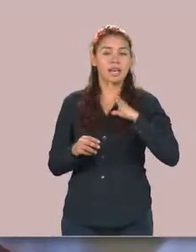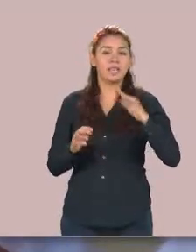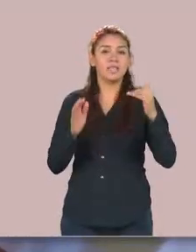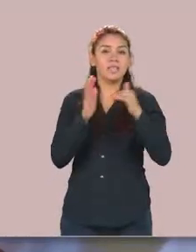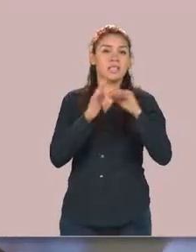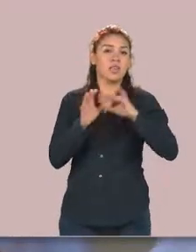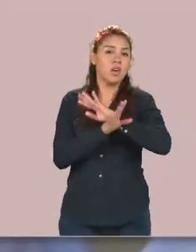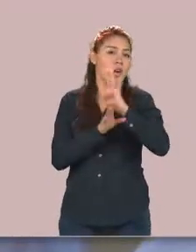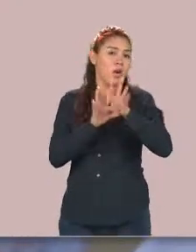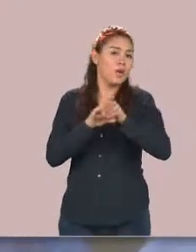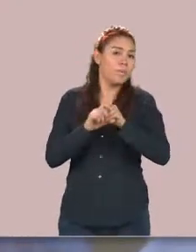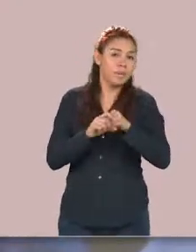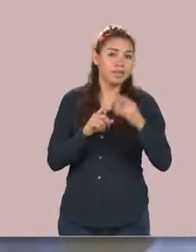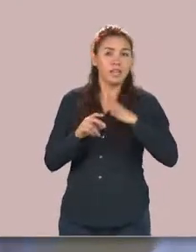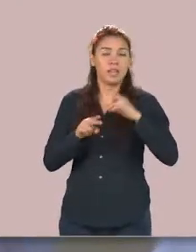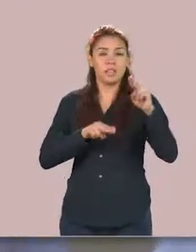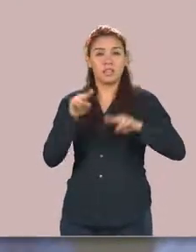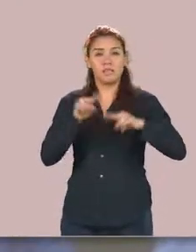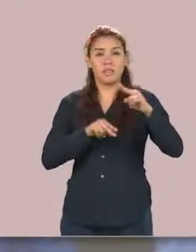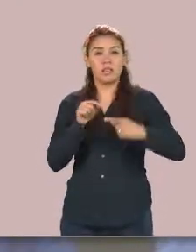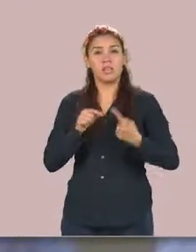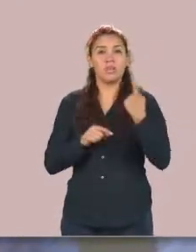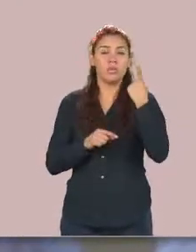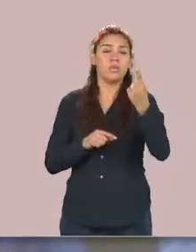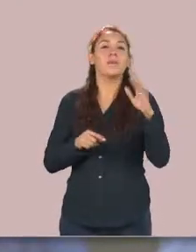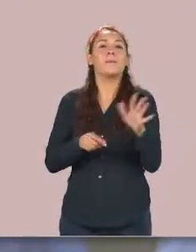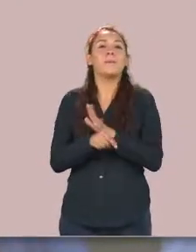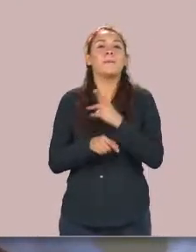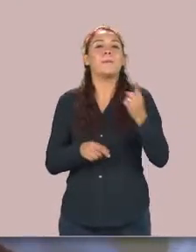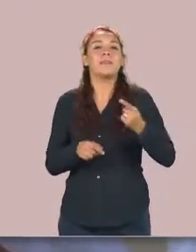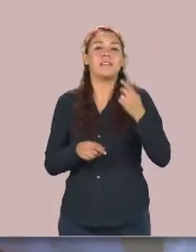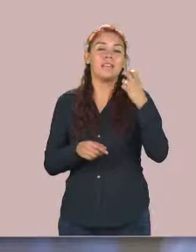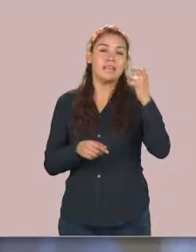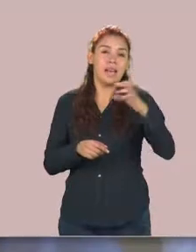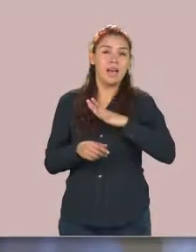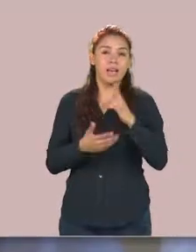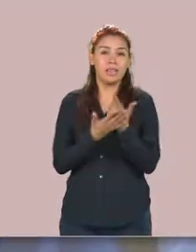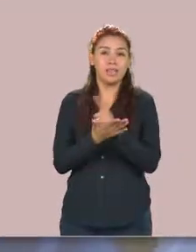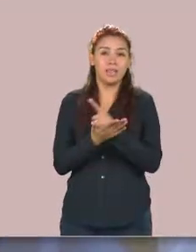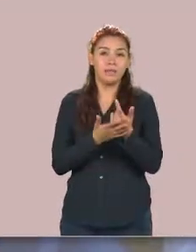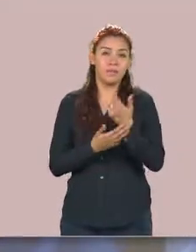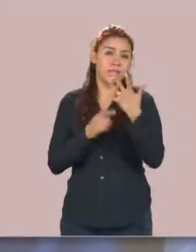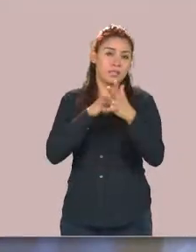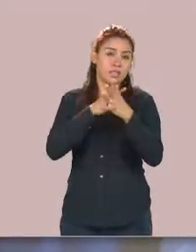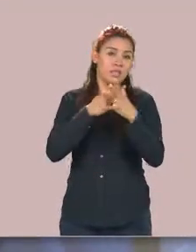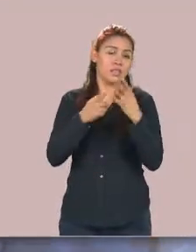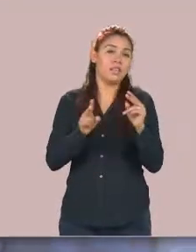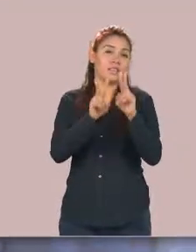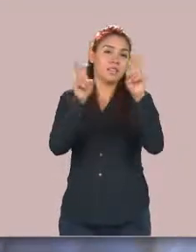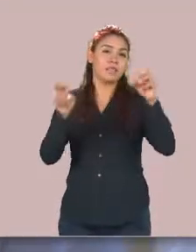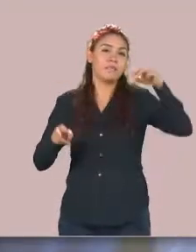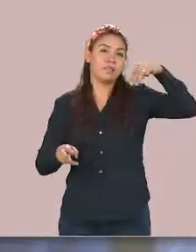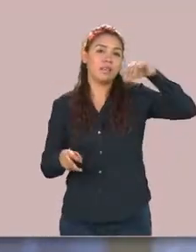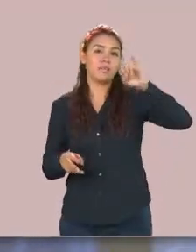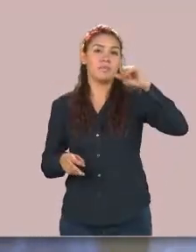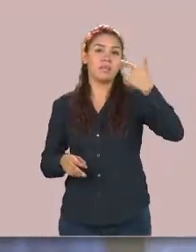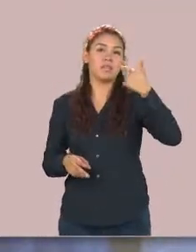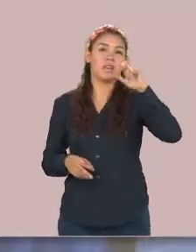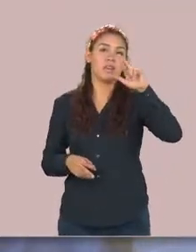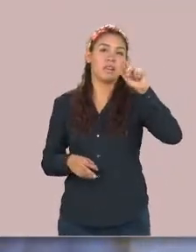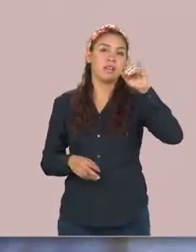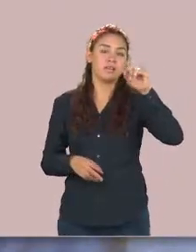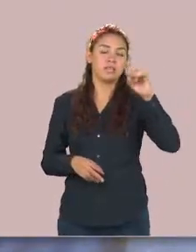niveles D1, ¿por qué? Porque después de esa publiqué cinco libros alrededor del tema migración, remesas y desarrollo regional.